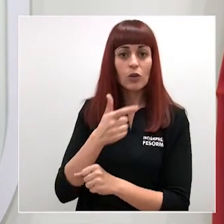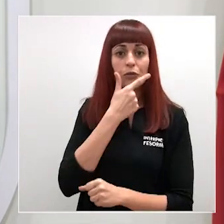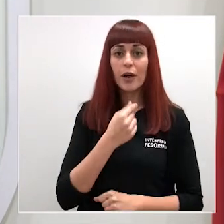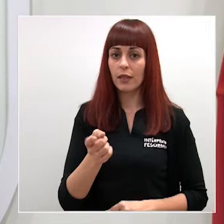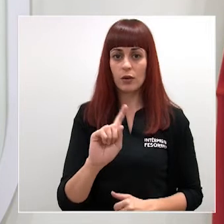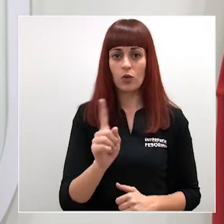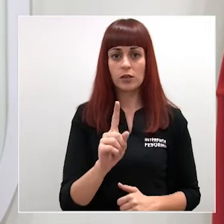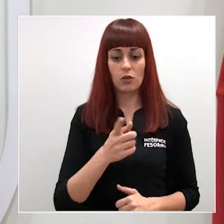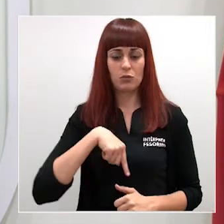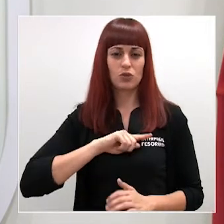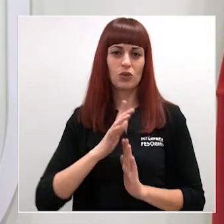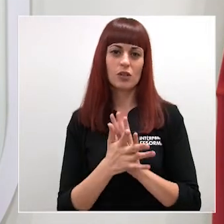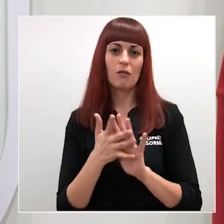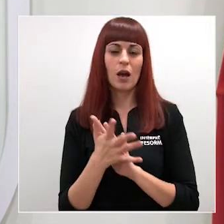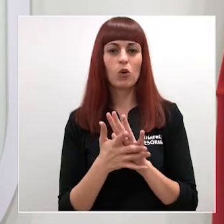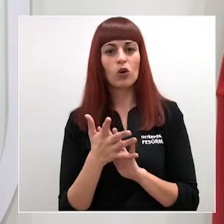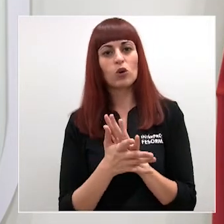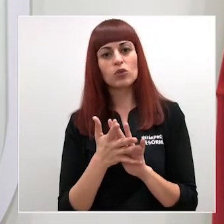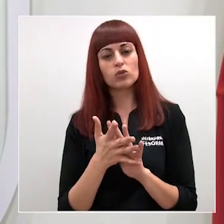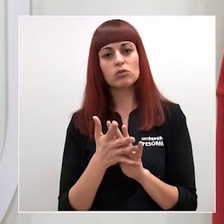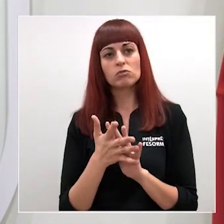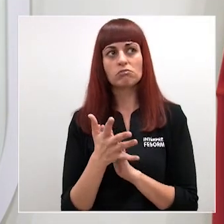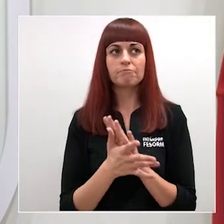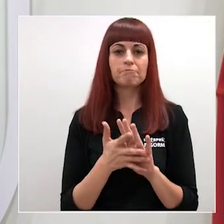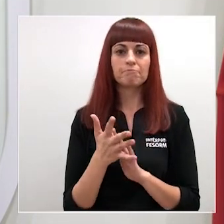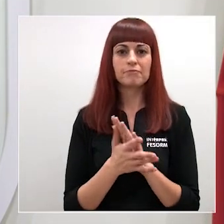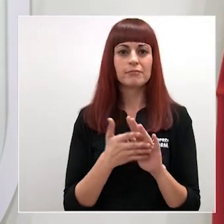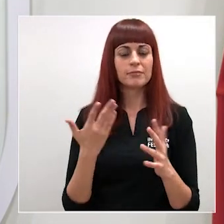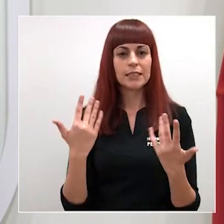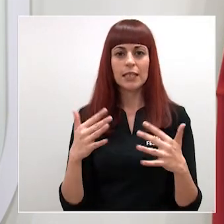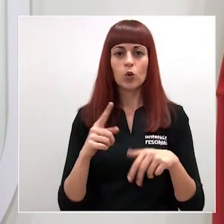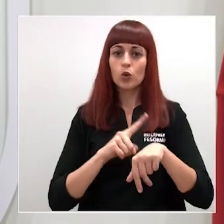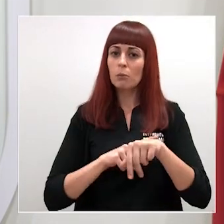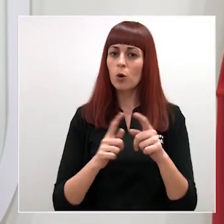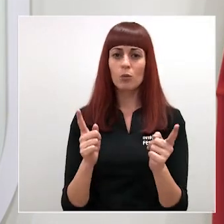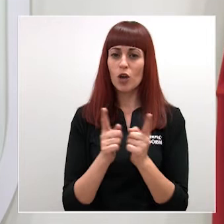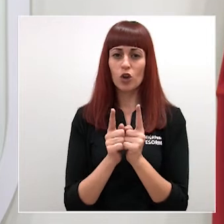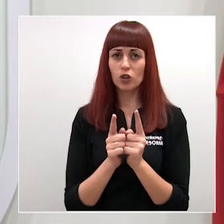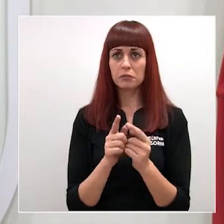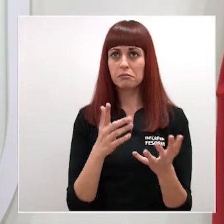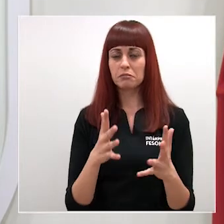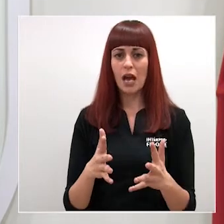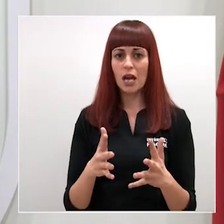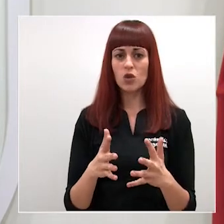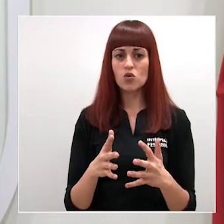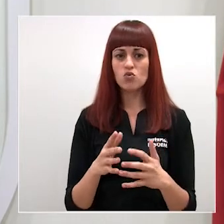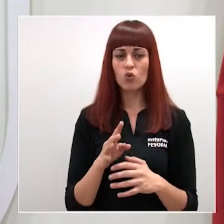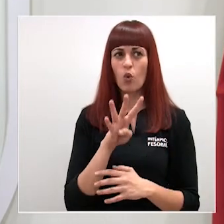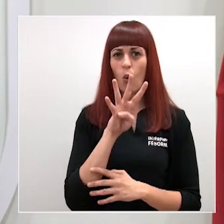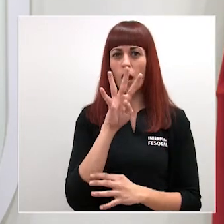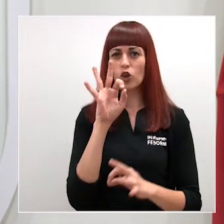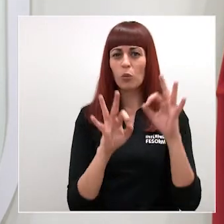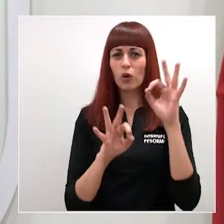puesto que estamos hablando de un de un margen muy pequeño puesto que tenemos aproximadamente un 4%